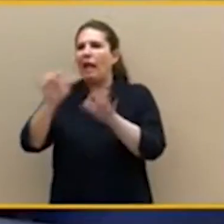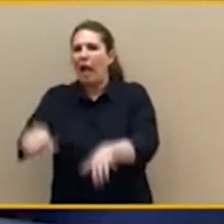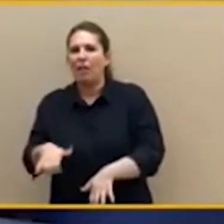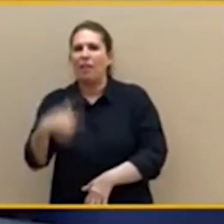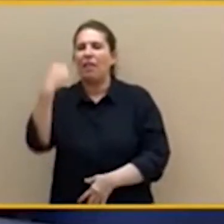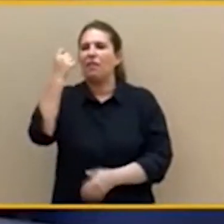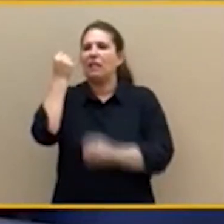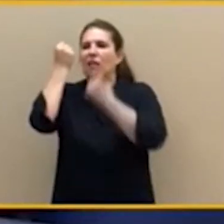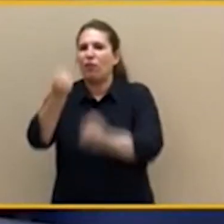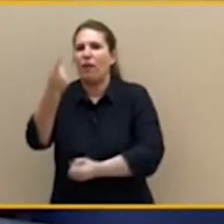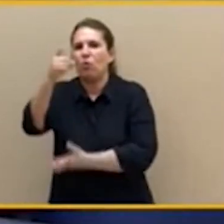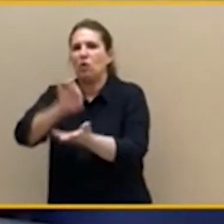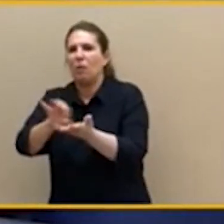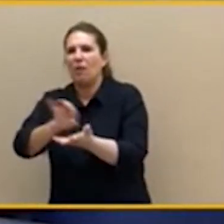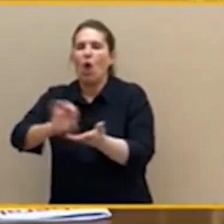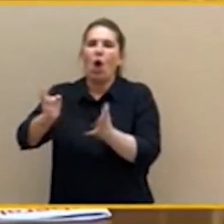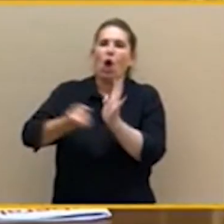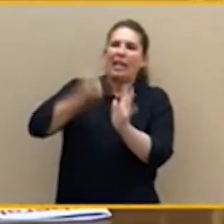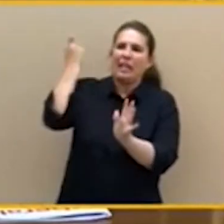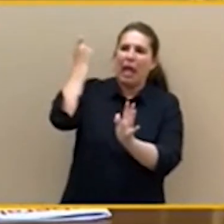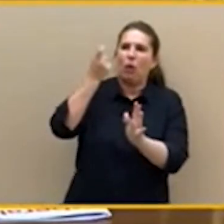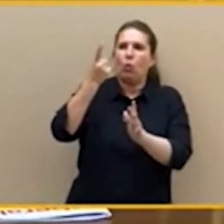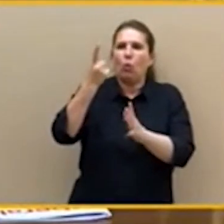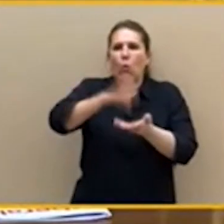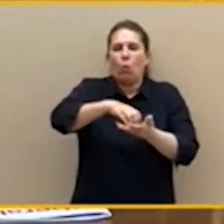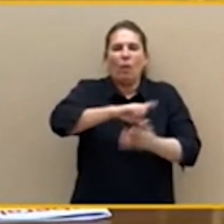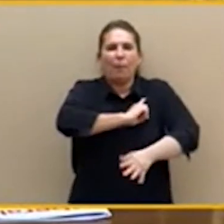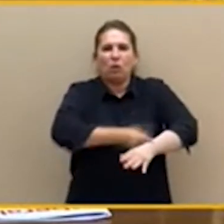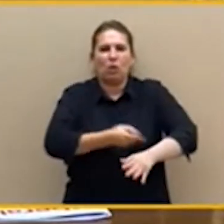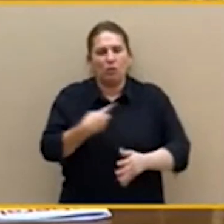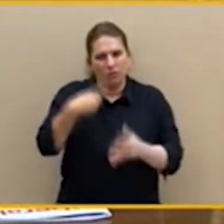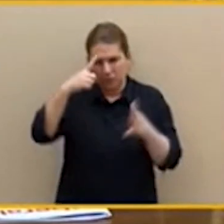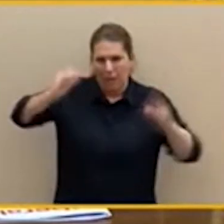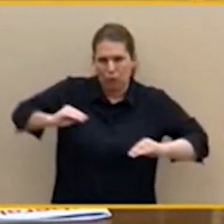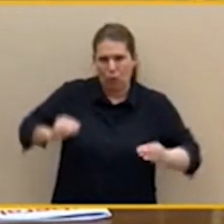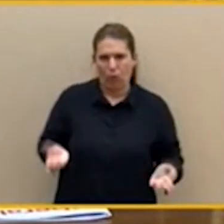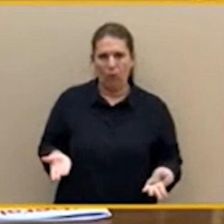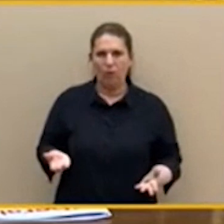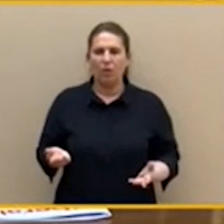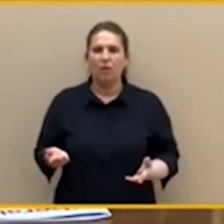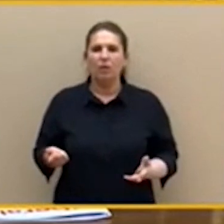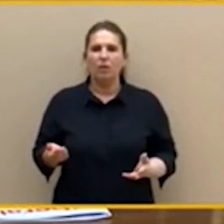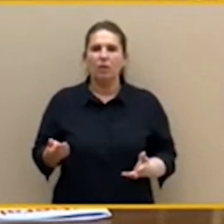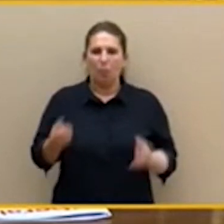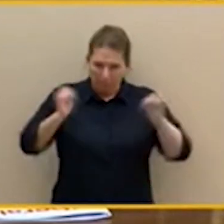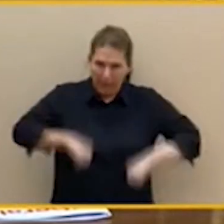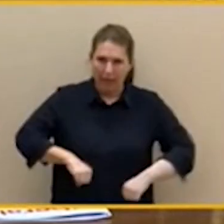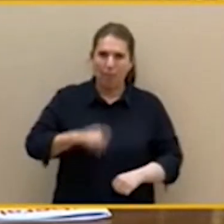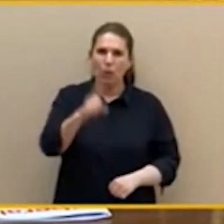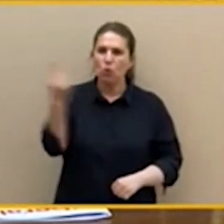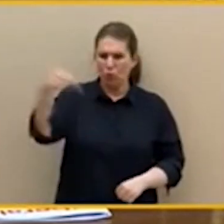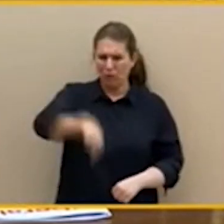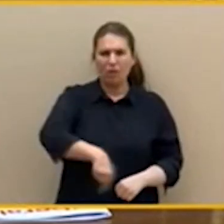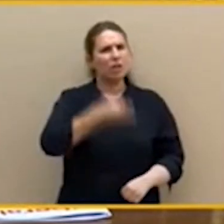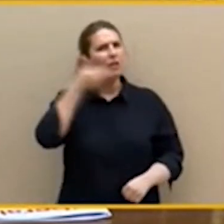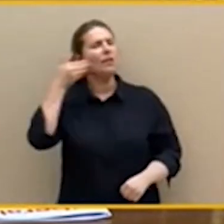Pero ustedes vienen aquí a presumir de qué, señora Montero, a presumir de qué. Para